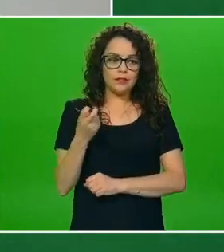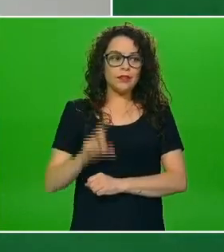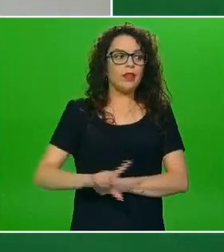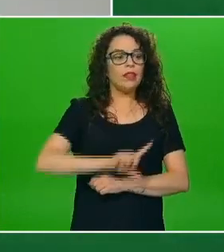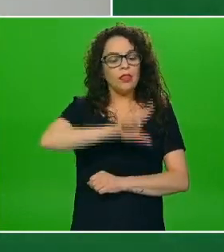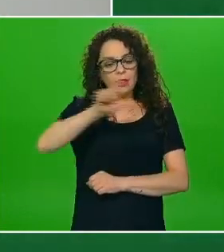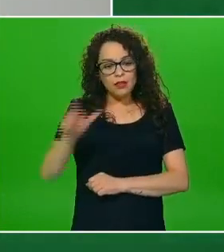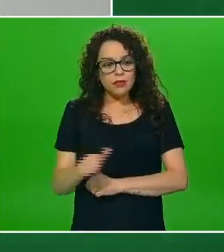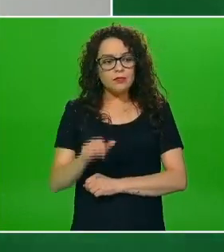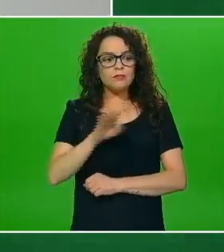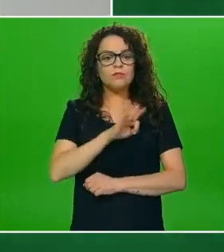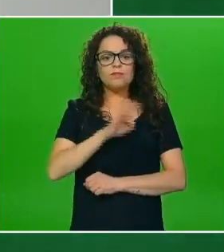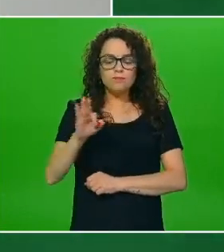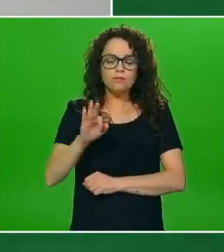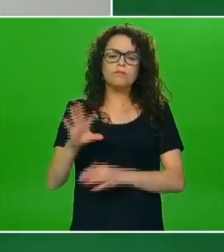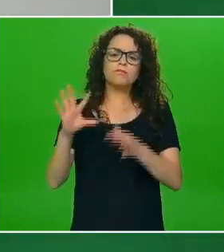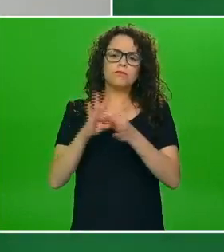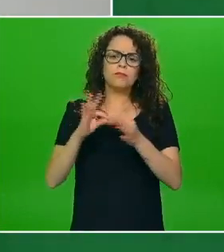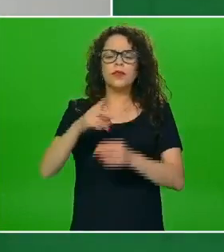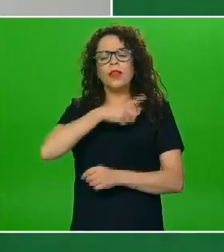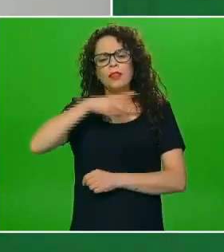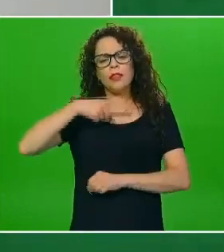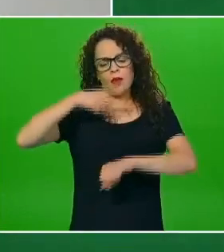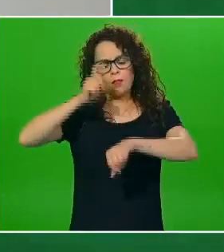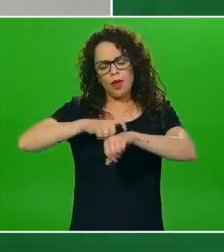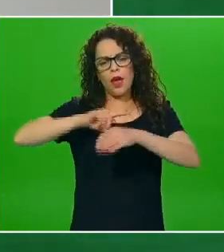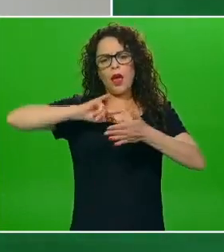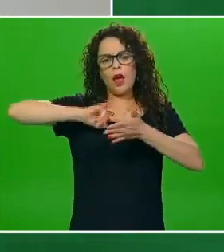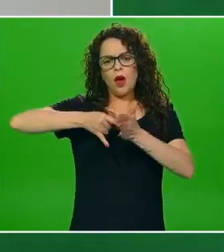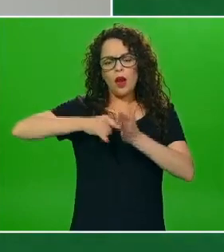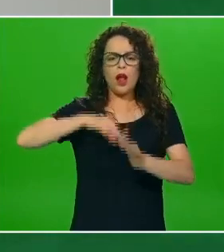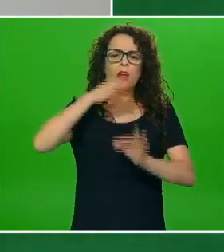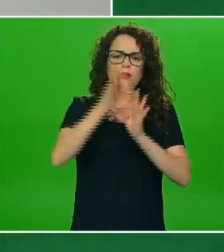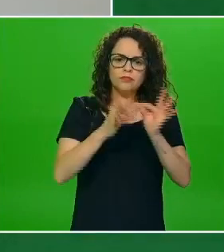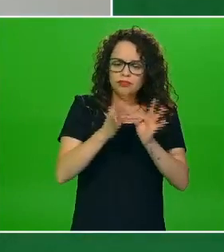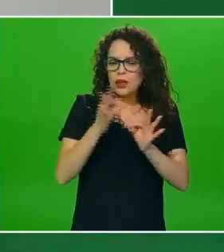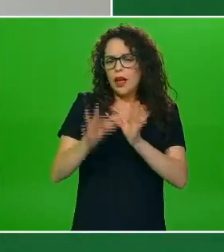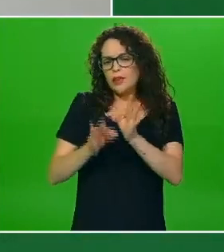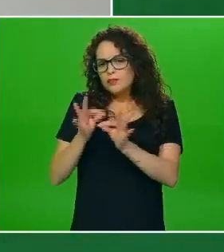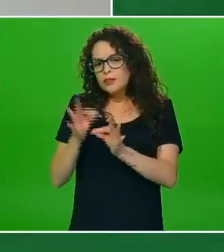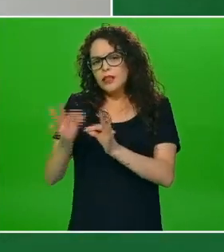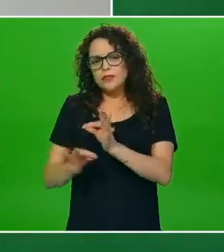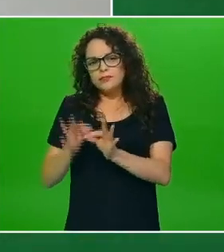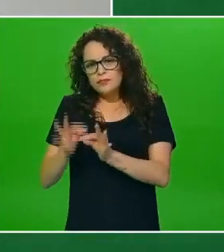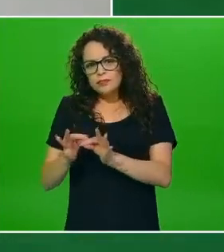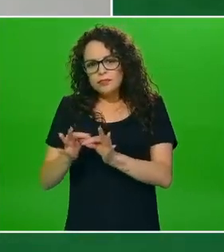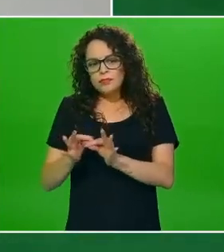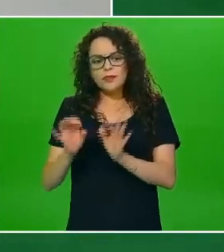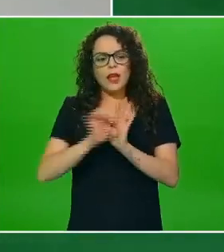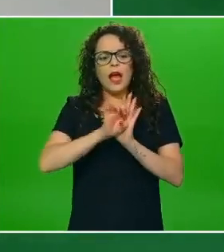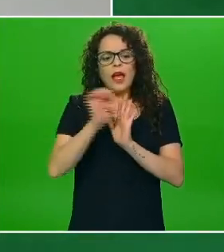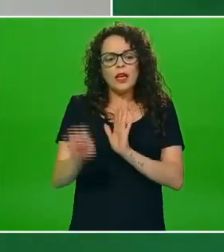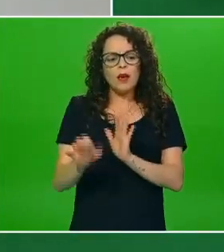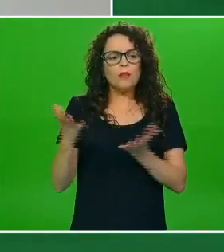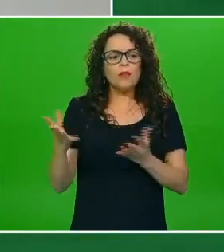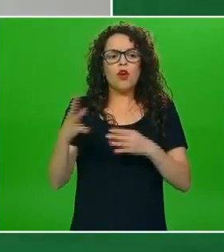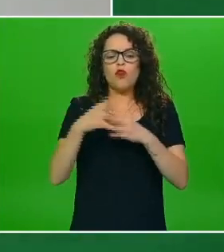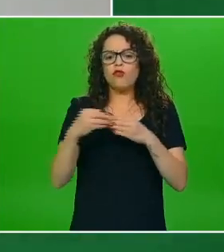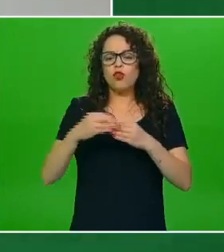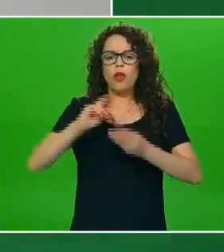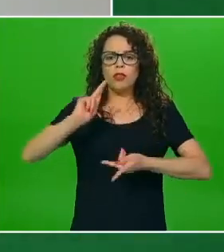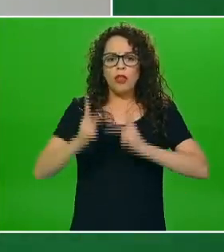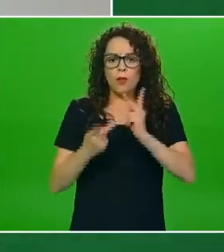establecer quizá horarios establecer a que pueda haber por ejemplo fruta y verdura